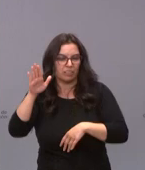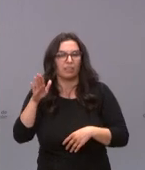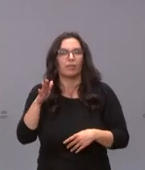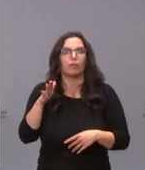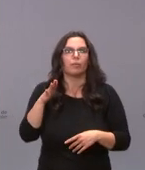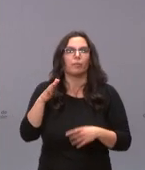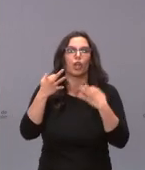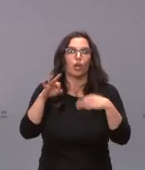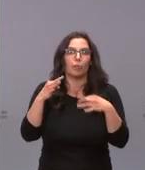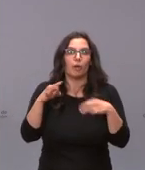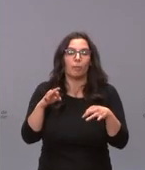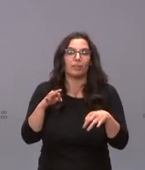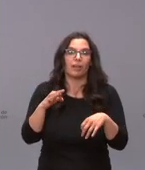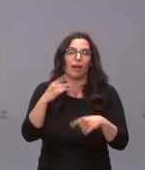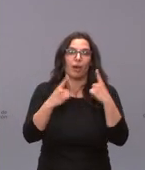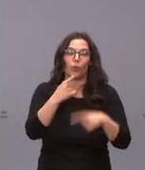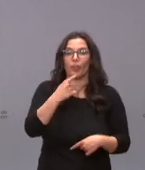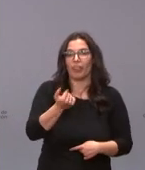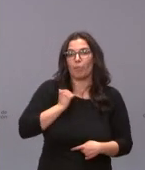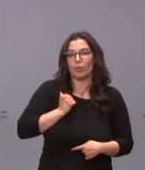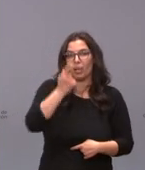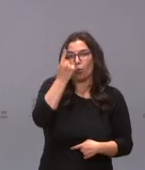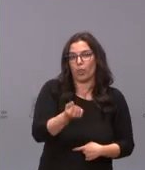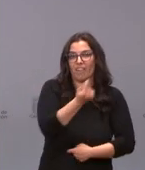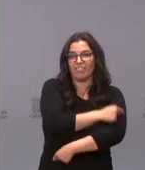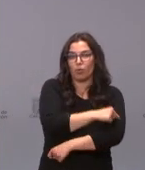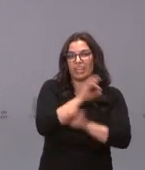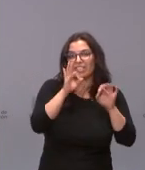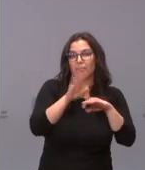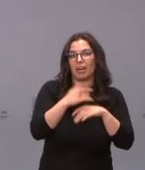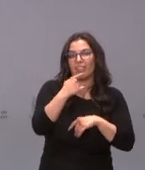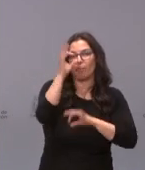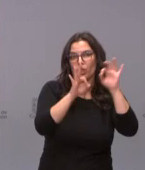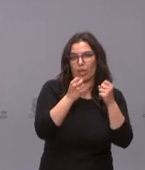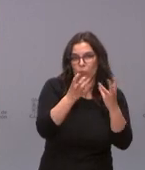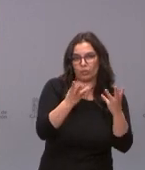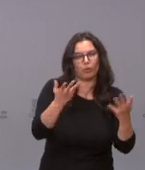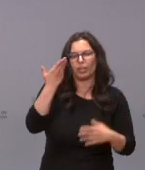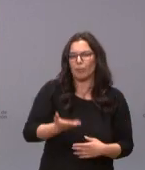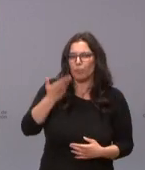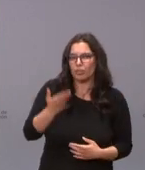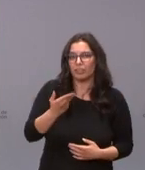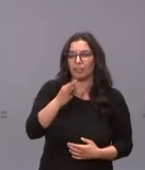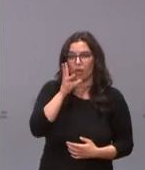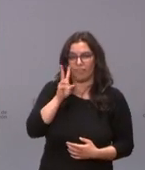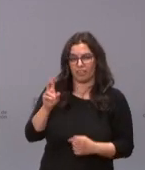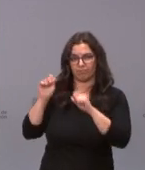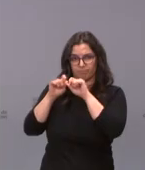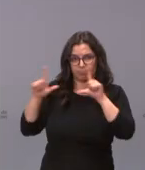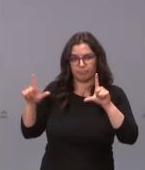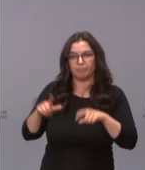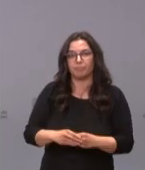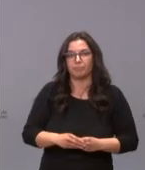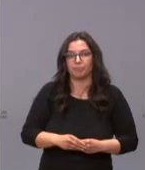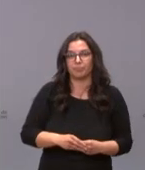utiliza el día de llegada de vacunas para dar el porcentaje de vacunas. Pero lo importante, como van a ver a continuación, es el